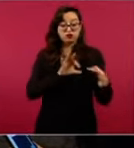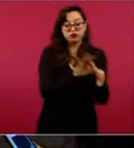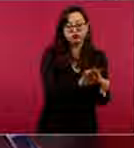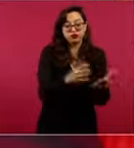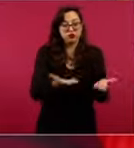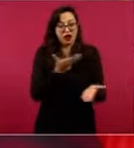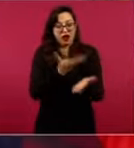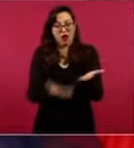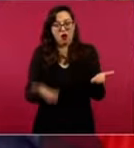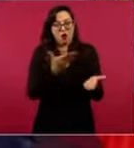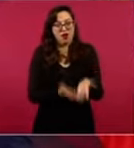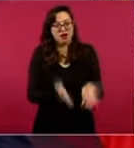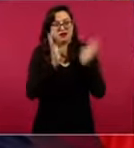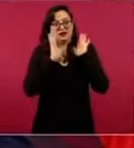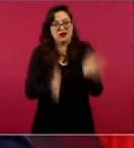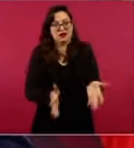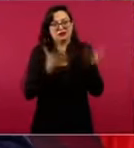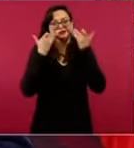lo de García Luna,